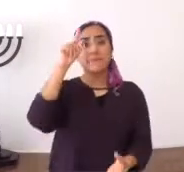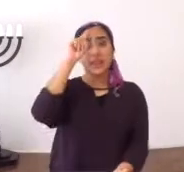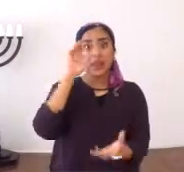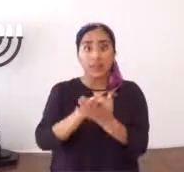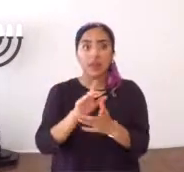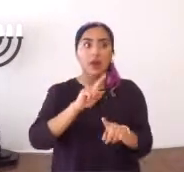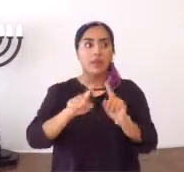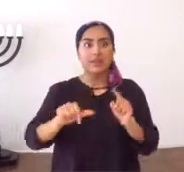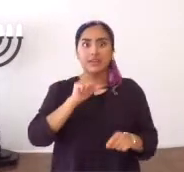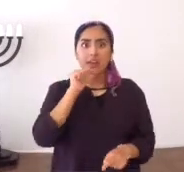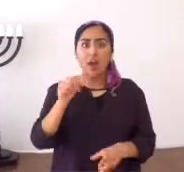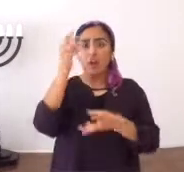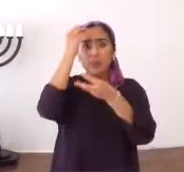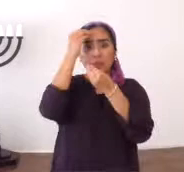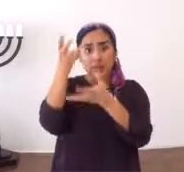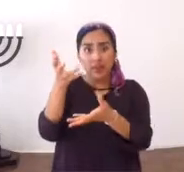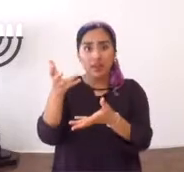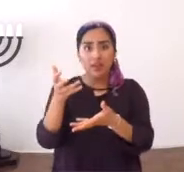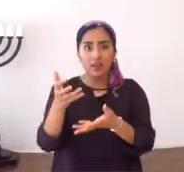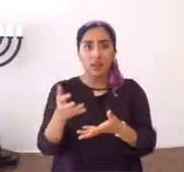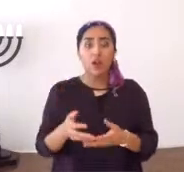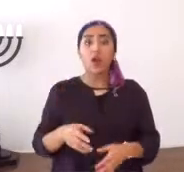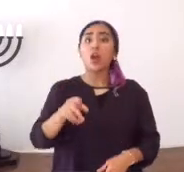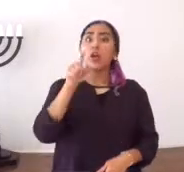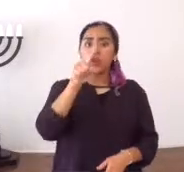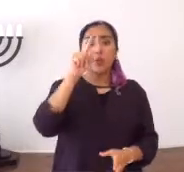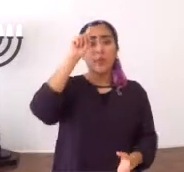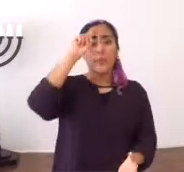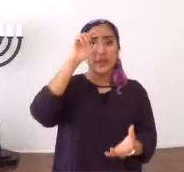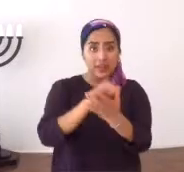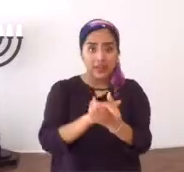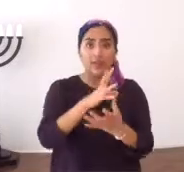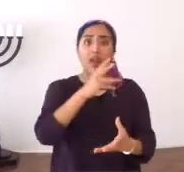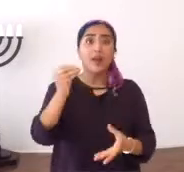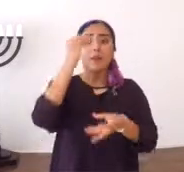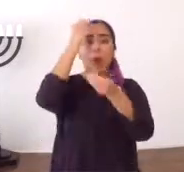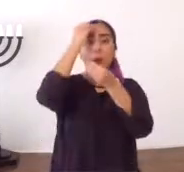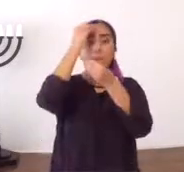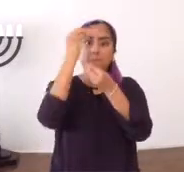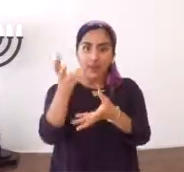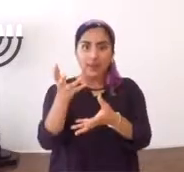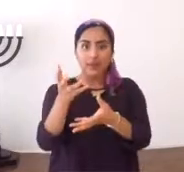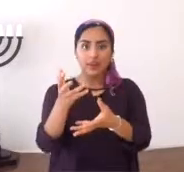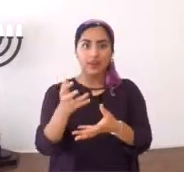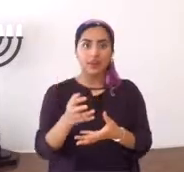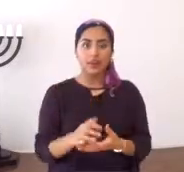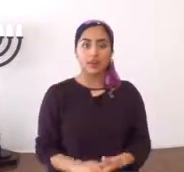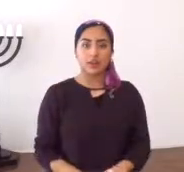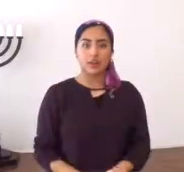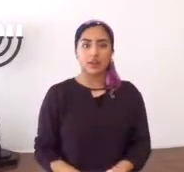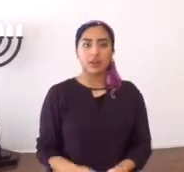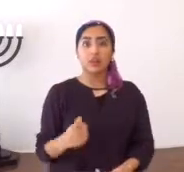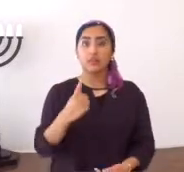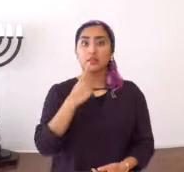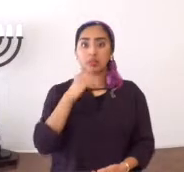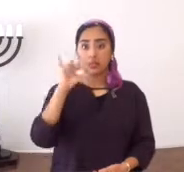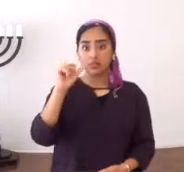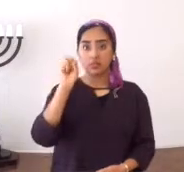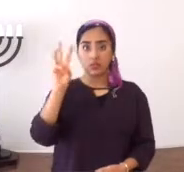da cuenta, se puede creer, pero no obedecer, usted crea, y obedezca,